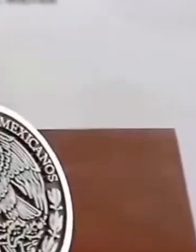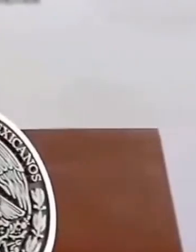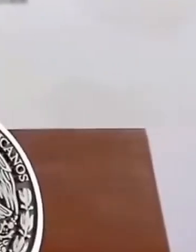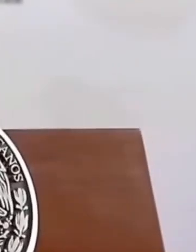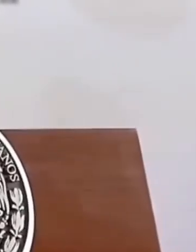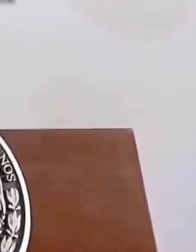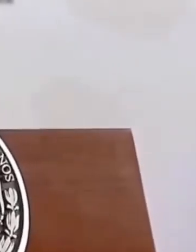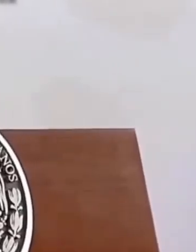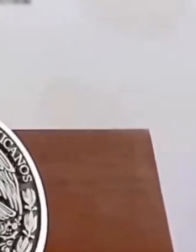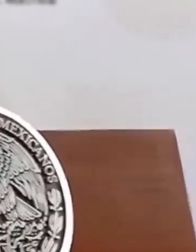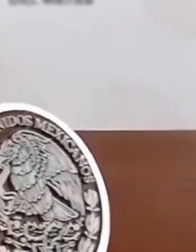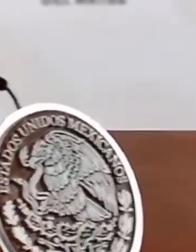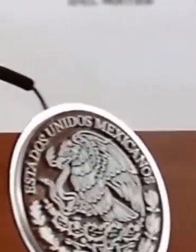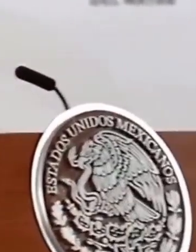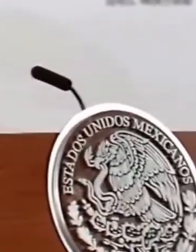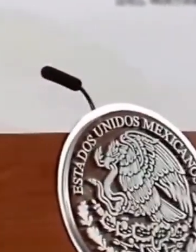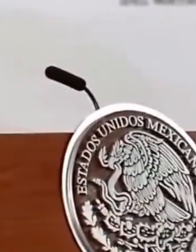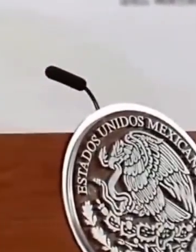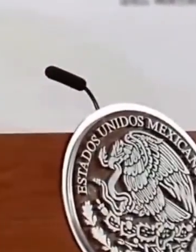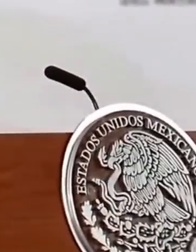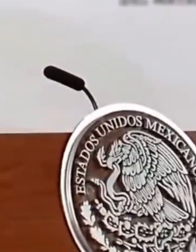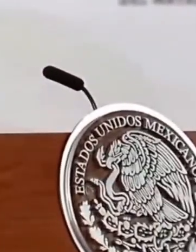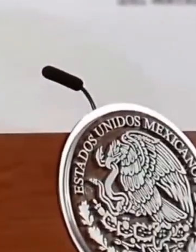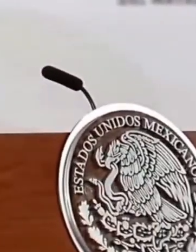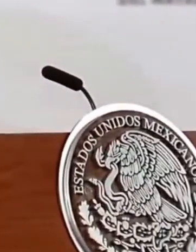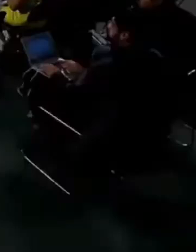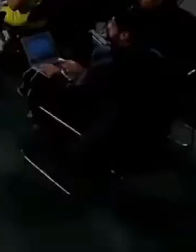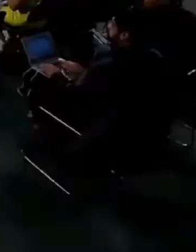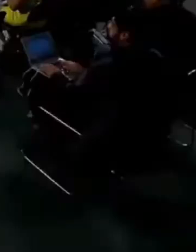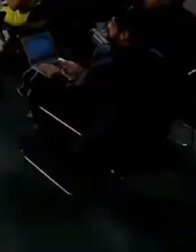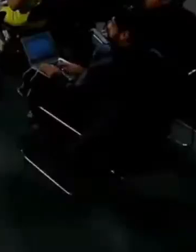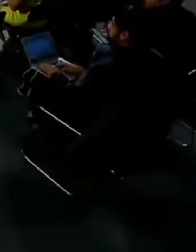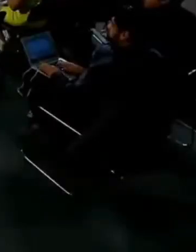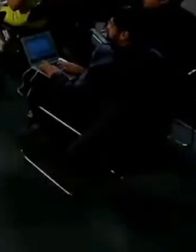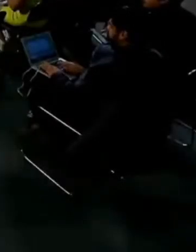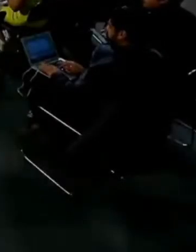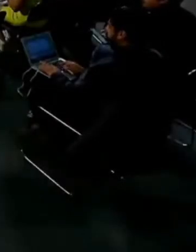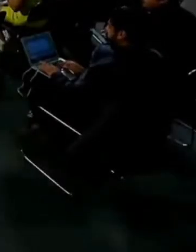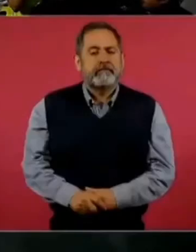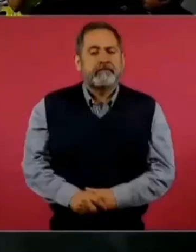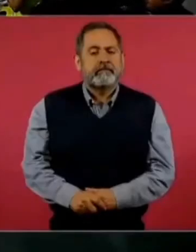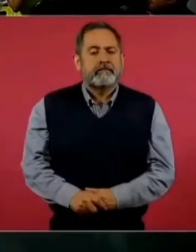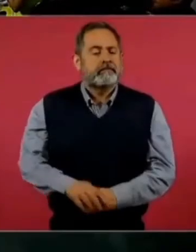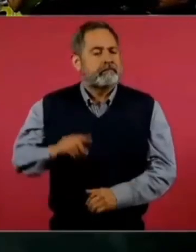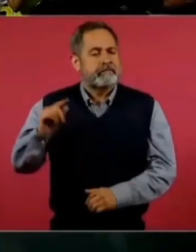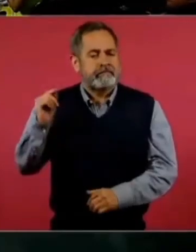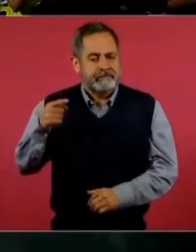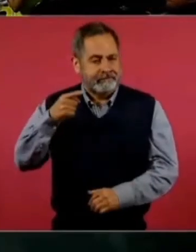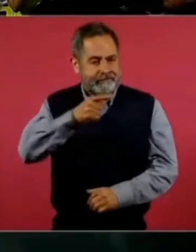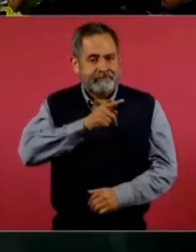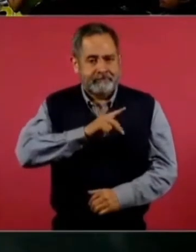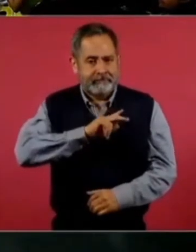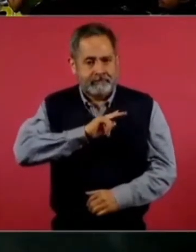la cabeza, que acaba de ser nombrado presidente del Consejo